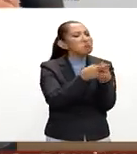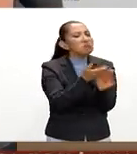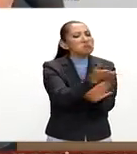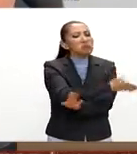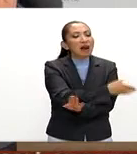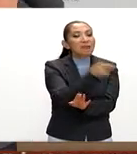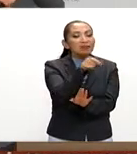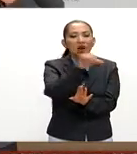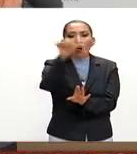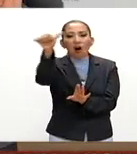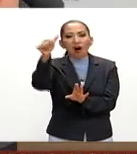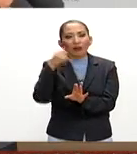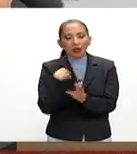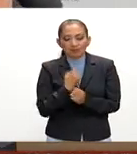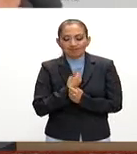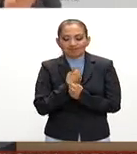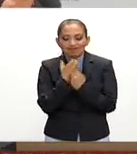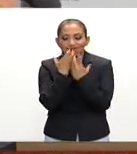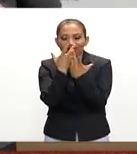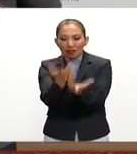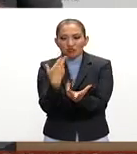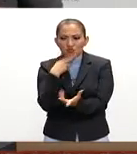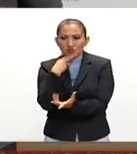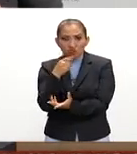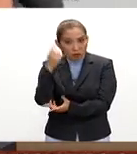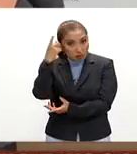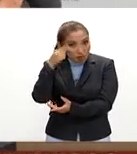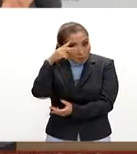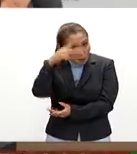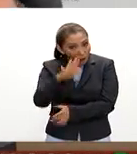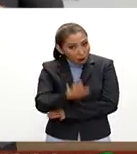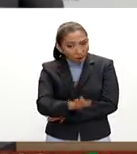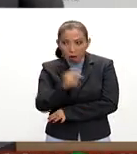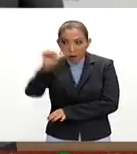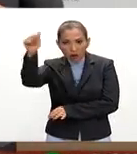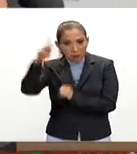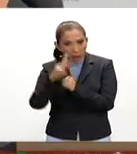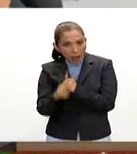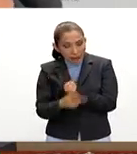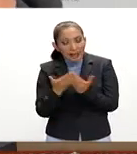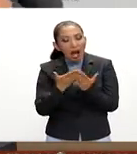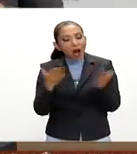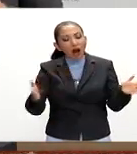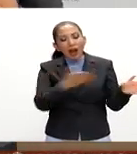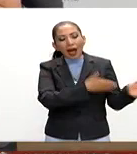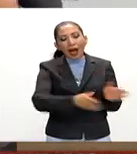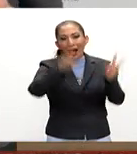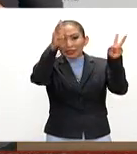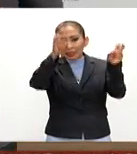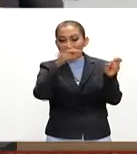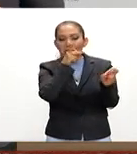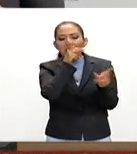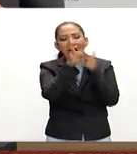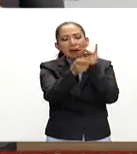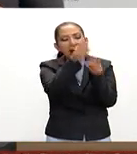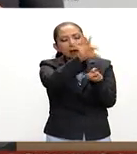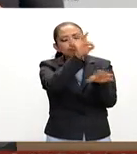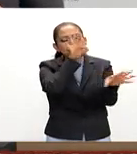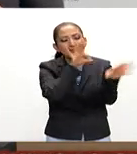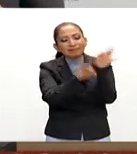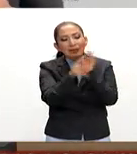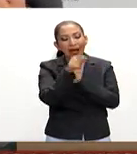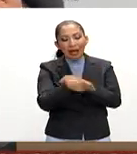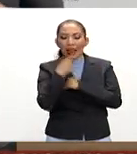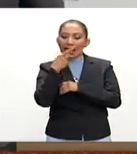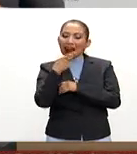sobre aquellas expresiones que no nos pertenecen ahora es el momento de abordar el tema de esas palabras que están